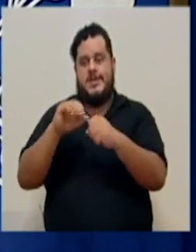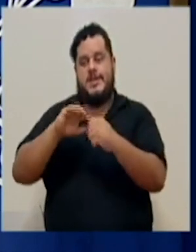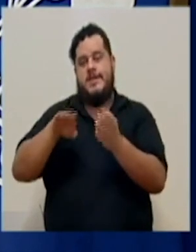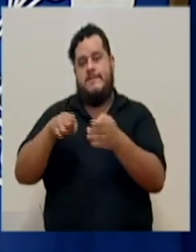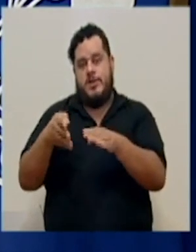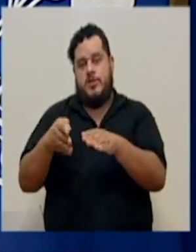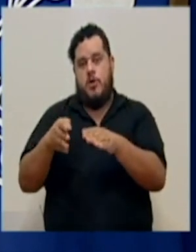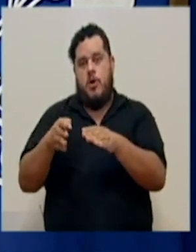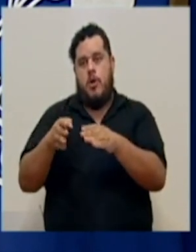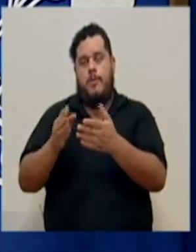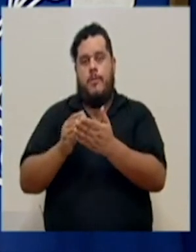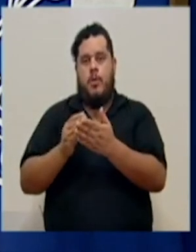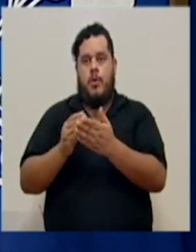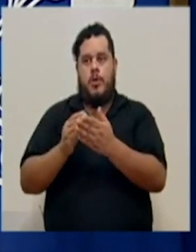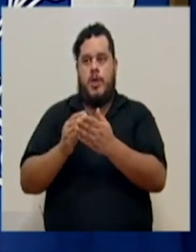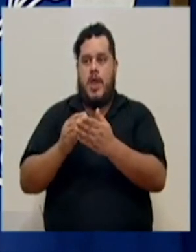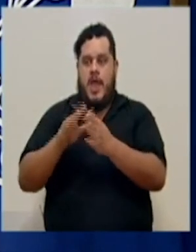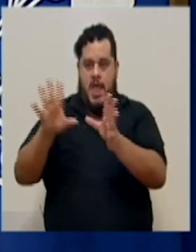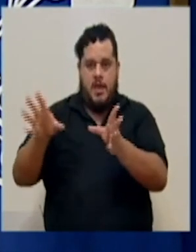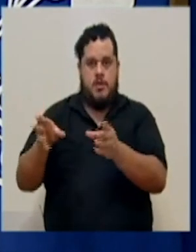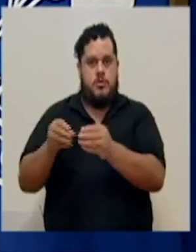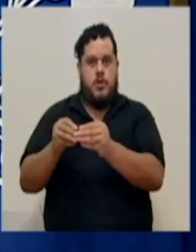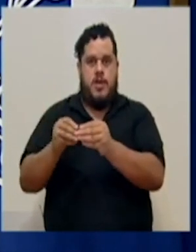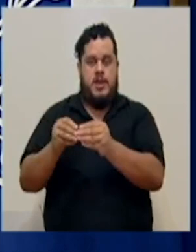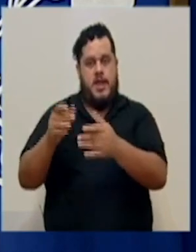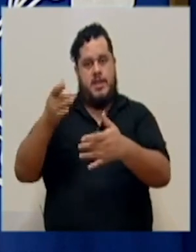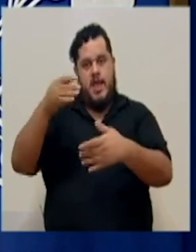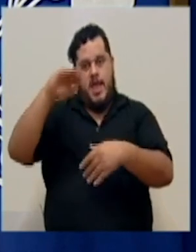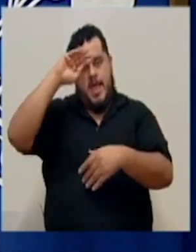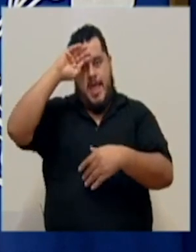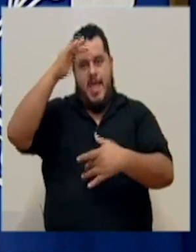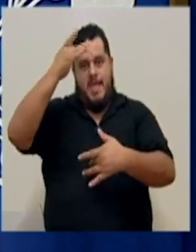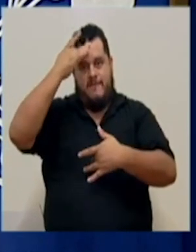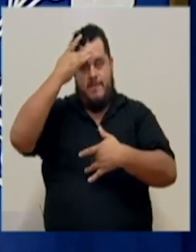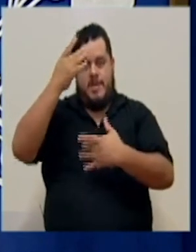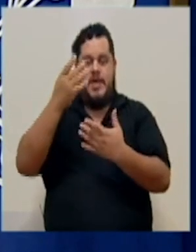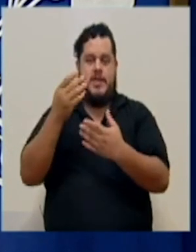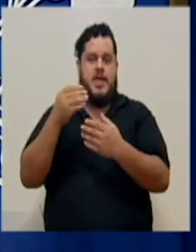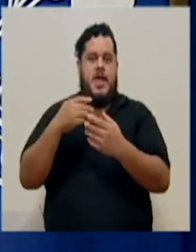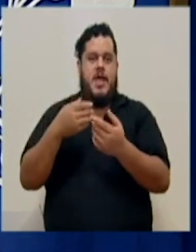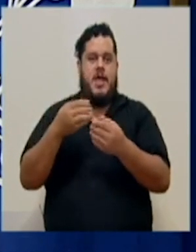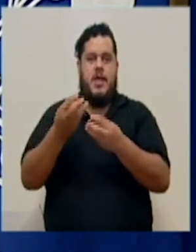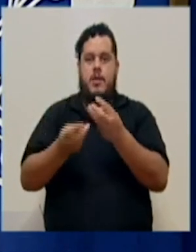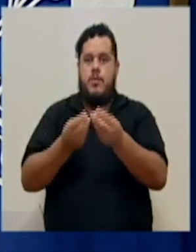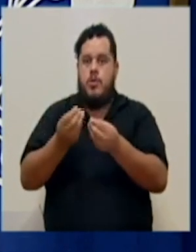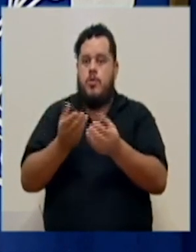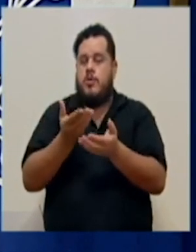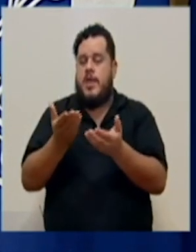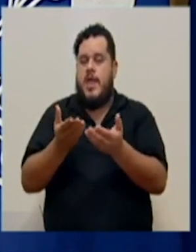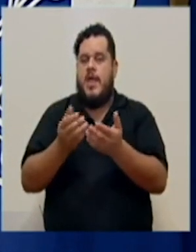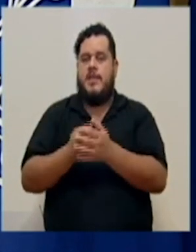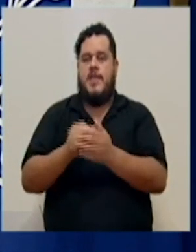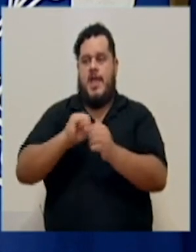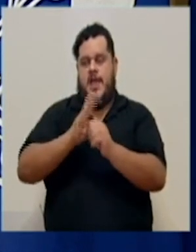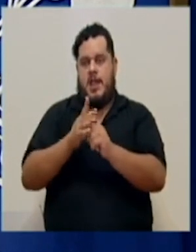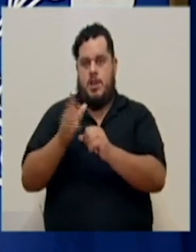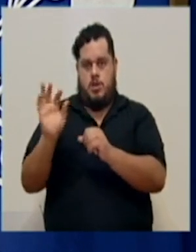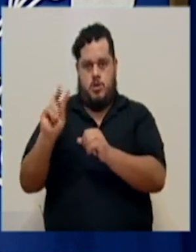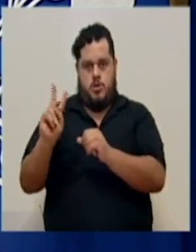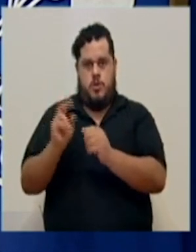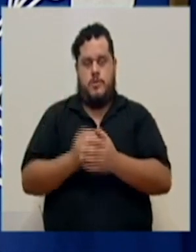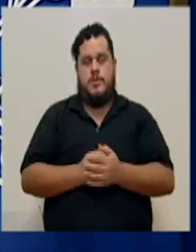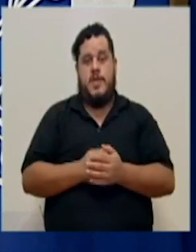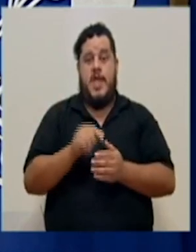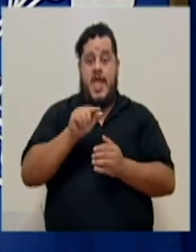cuadro de afectación en el organismo que produce el SARS-CoV-2. En esa línea,